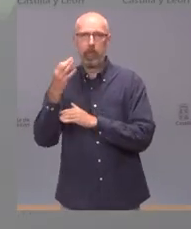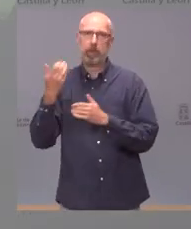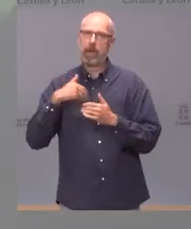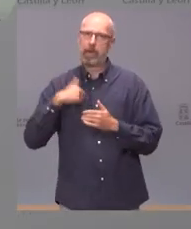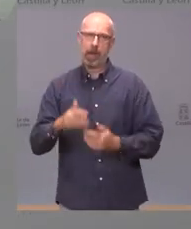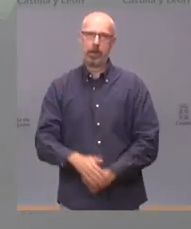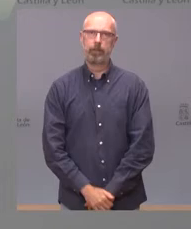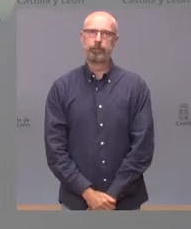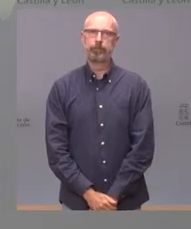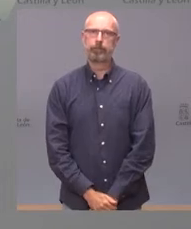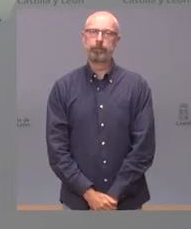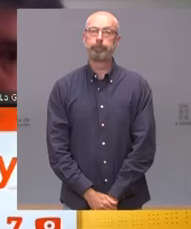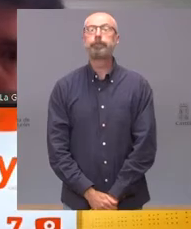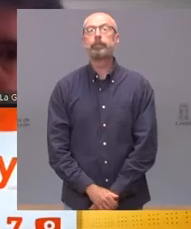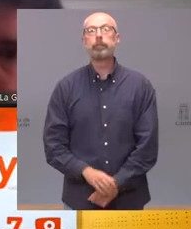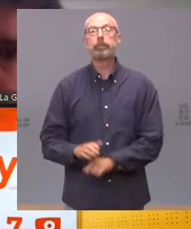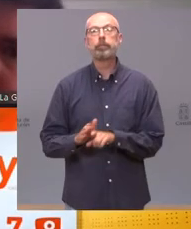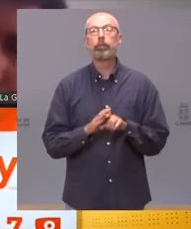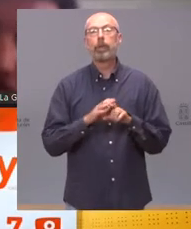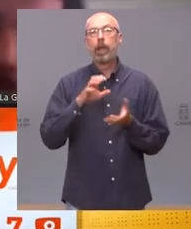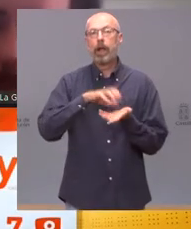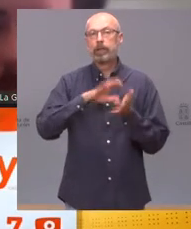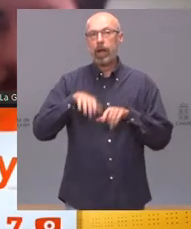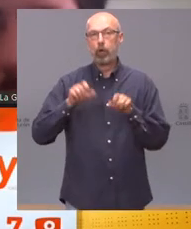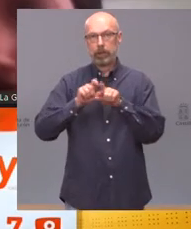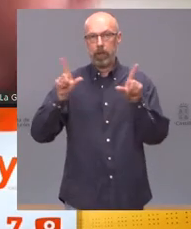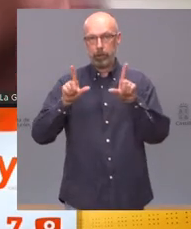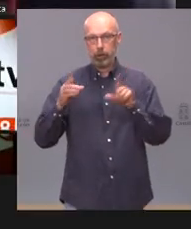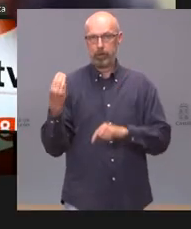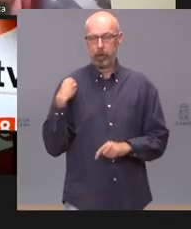desde Castilla y León Televisión nos sigue esta mañana Rubén Hernández Rubén adelante